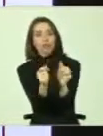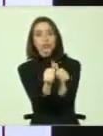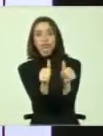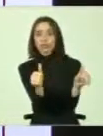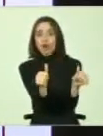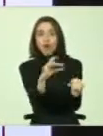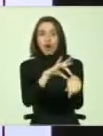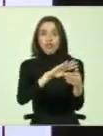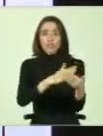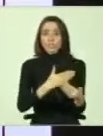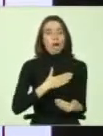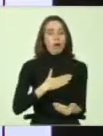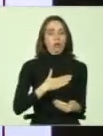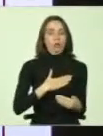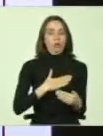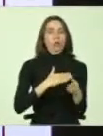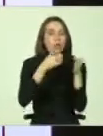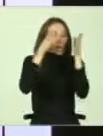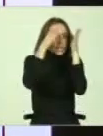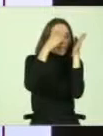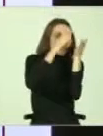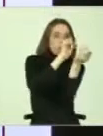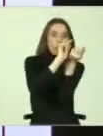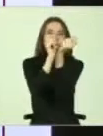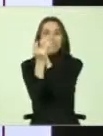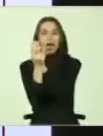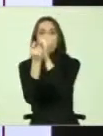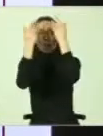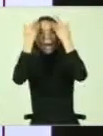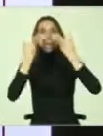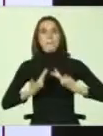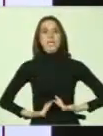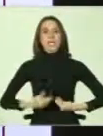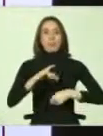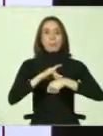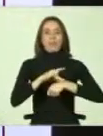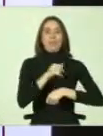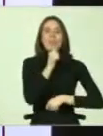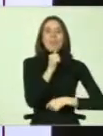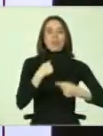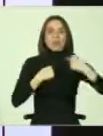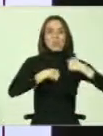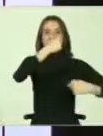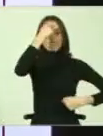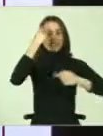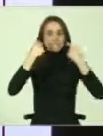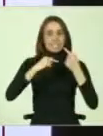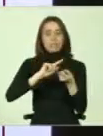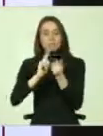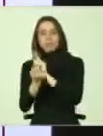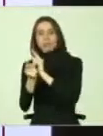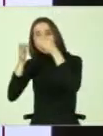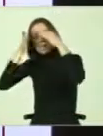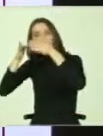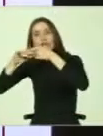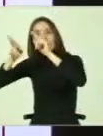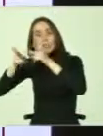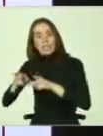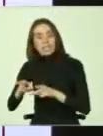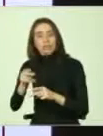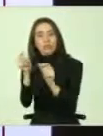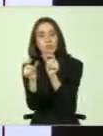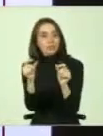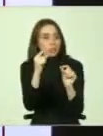allá de salud, este cambio de enfoque, del enfoque biomédico, del déficit a un enfoque de derechos, hace que todo el resto, yo que tiene